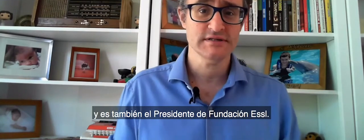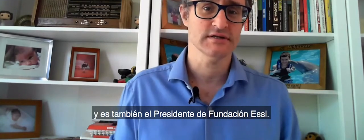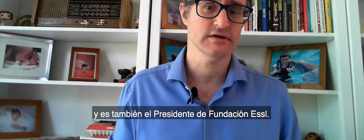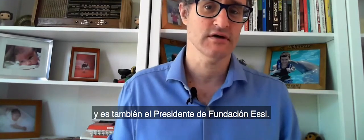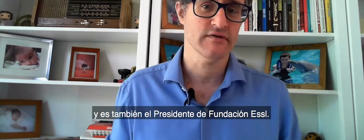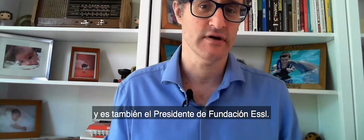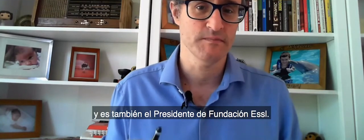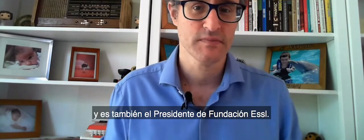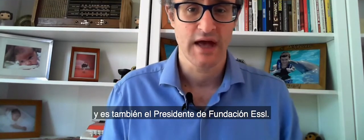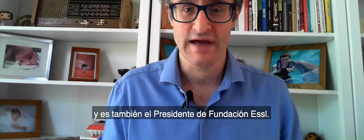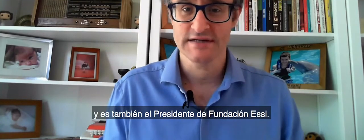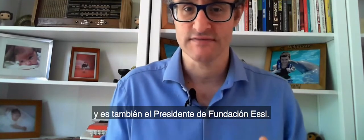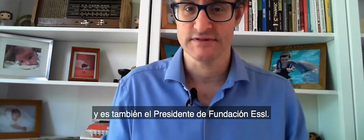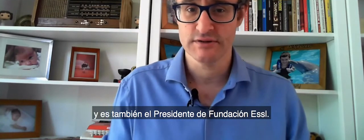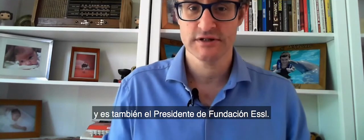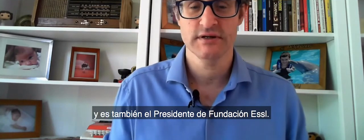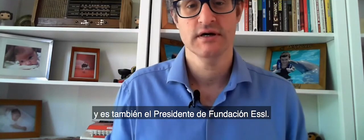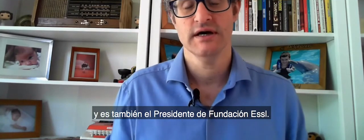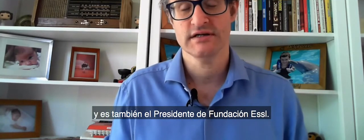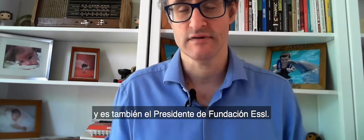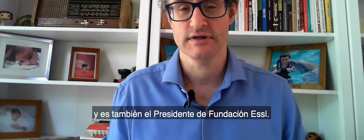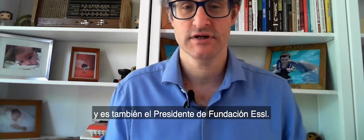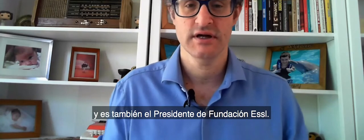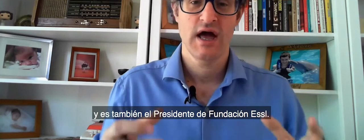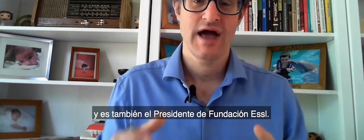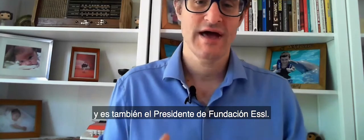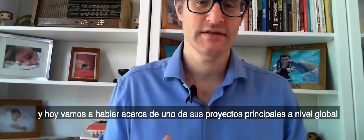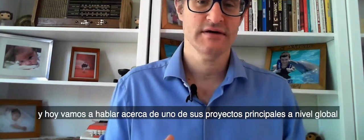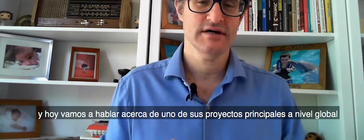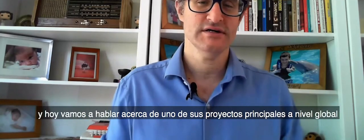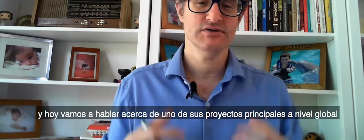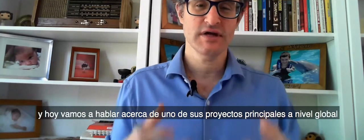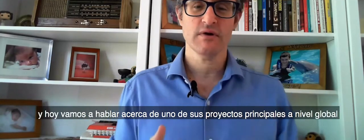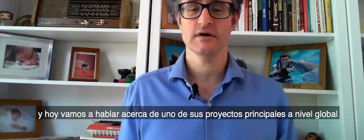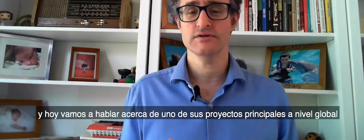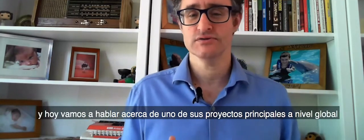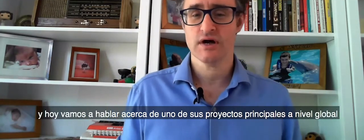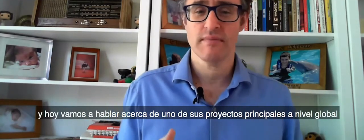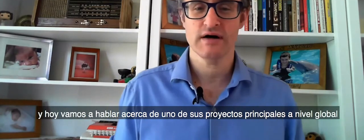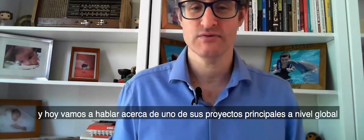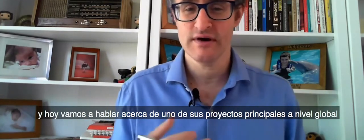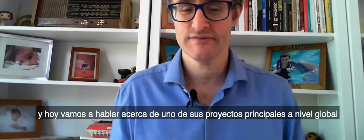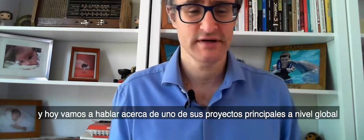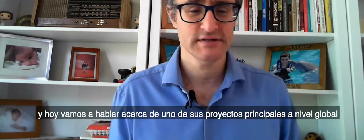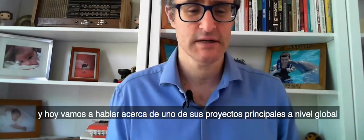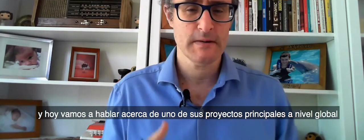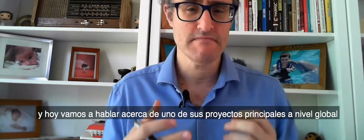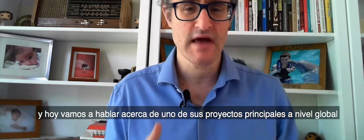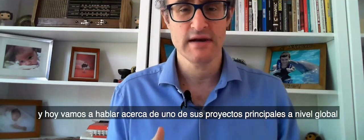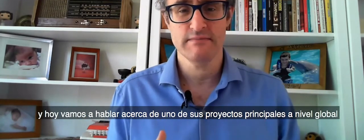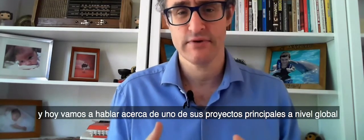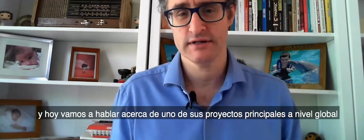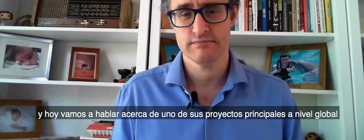the president of the Esle Foundation and today we are going to talk about one of his